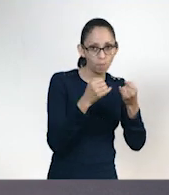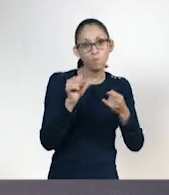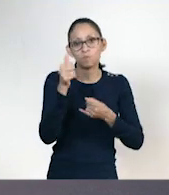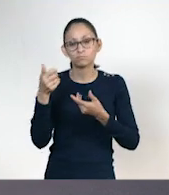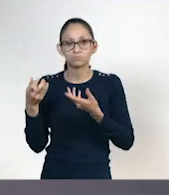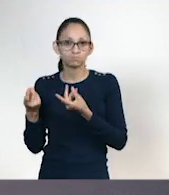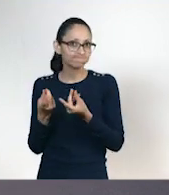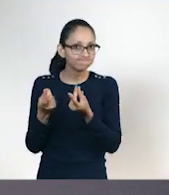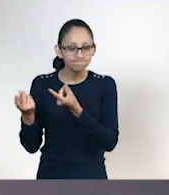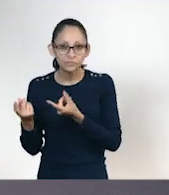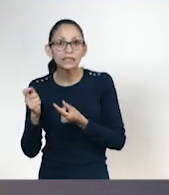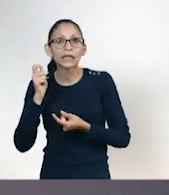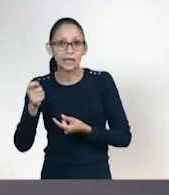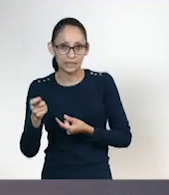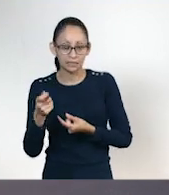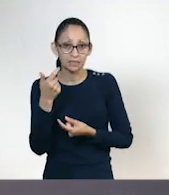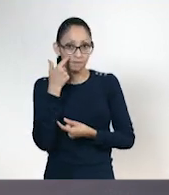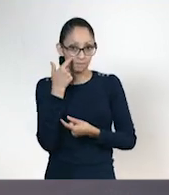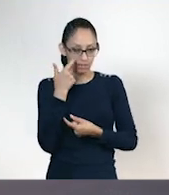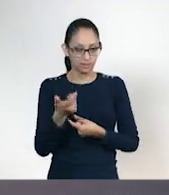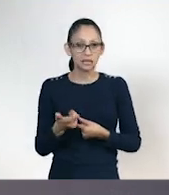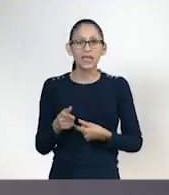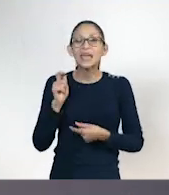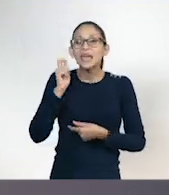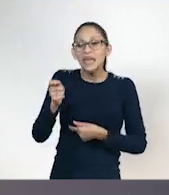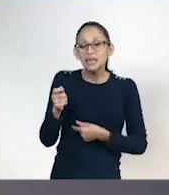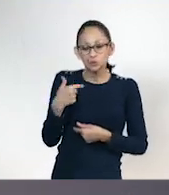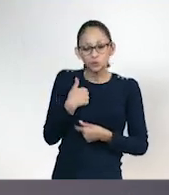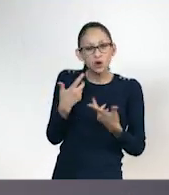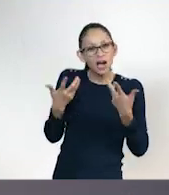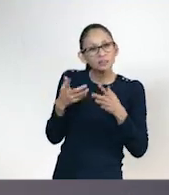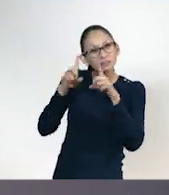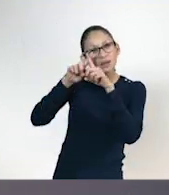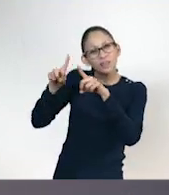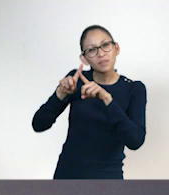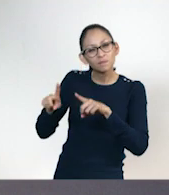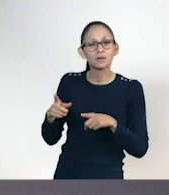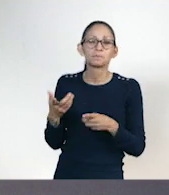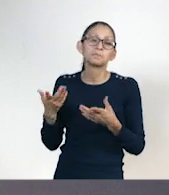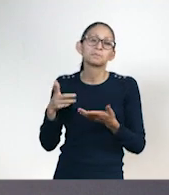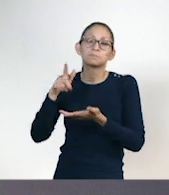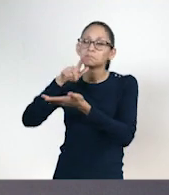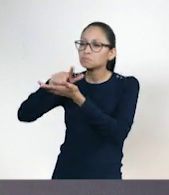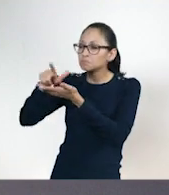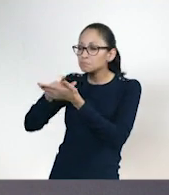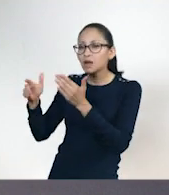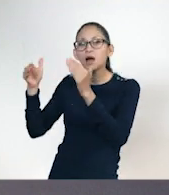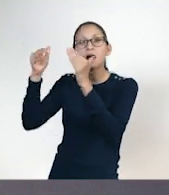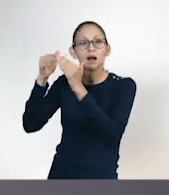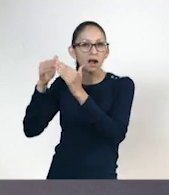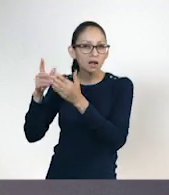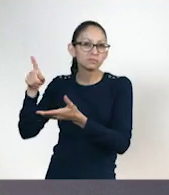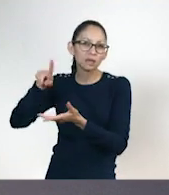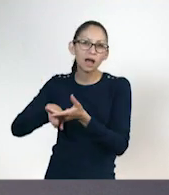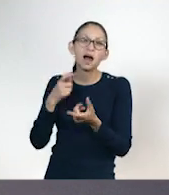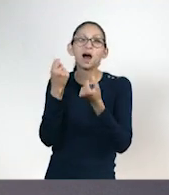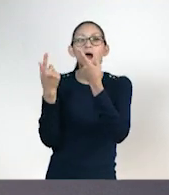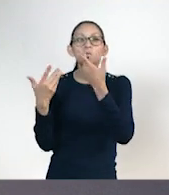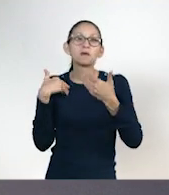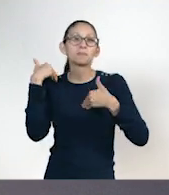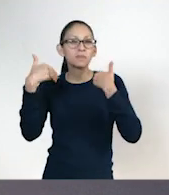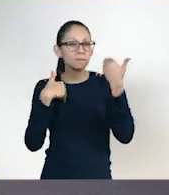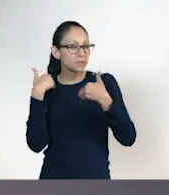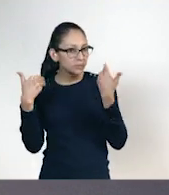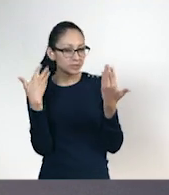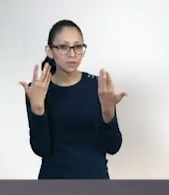actividad física abarca formas de transporte activas, tareas domésticas, algunas actividades recreativas. Es decir,